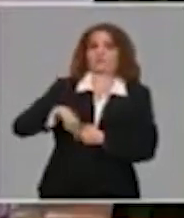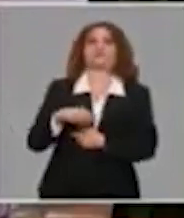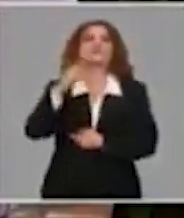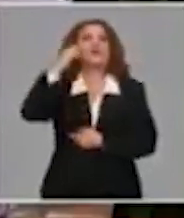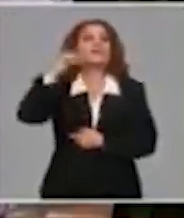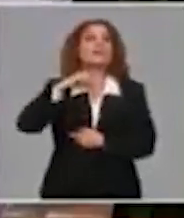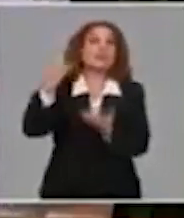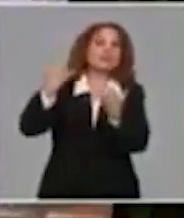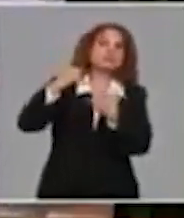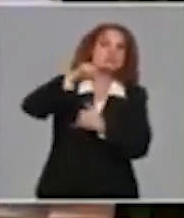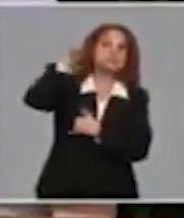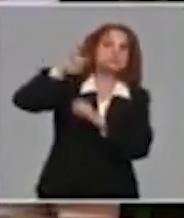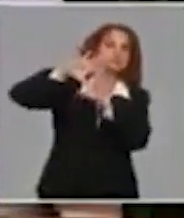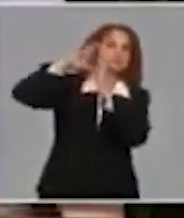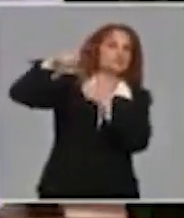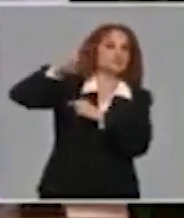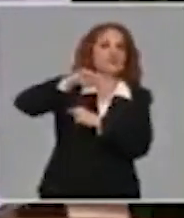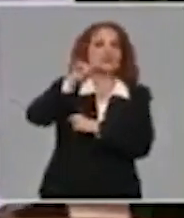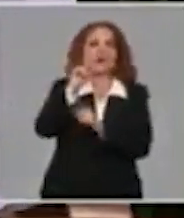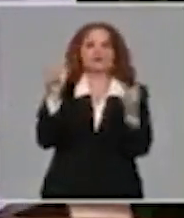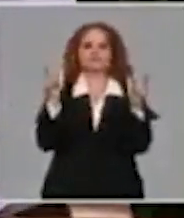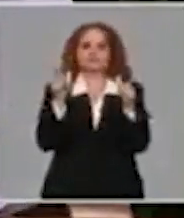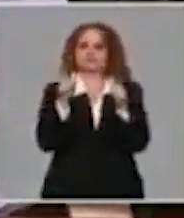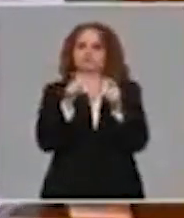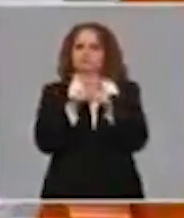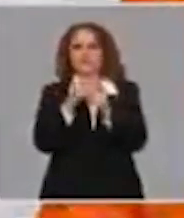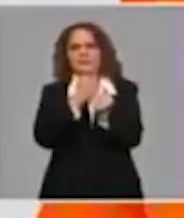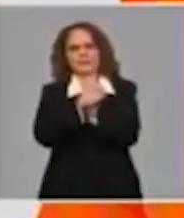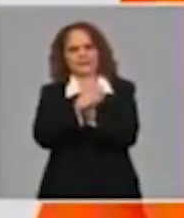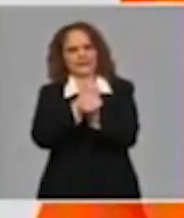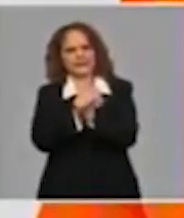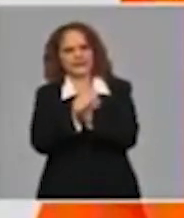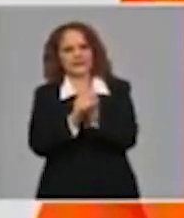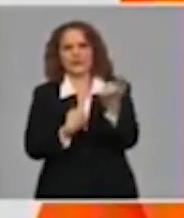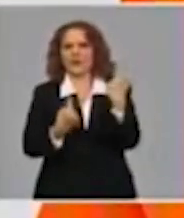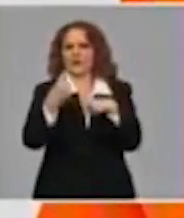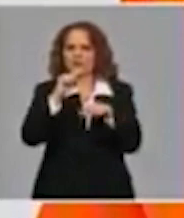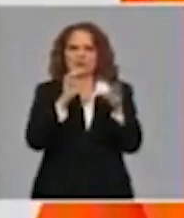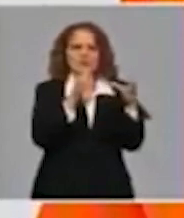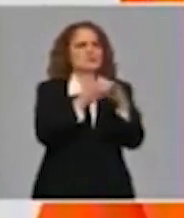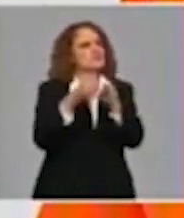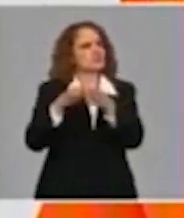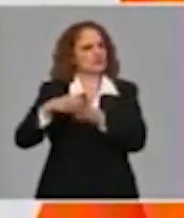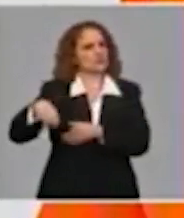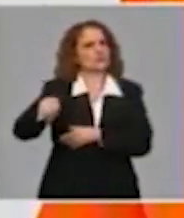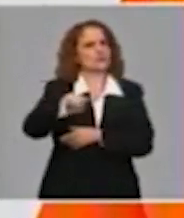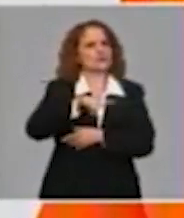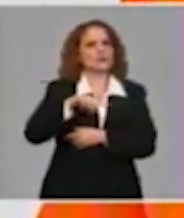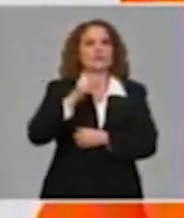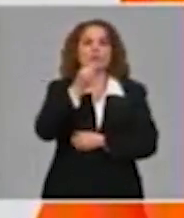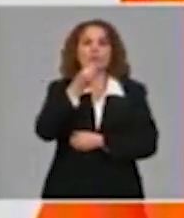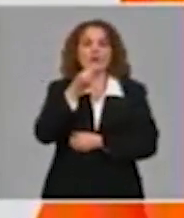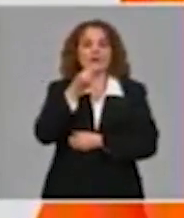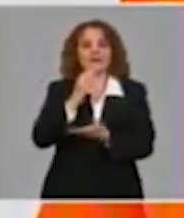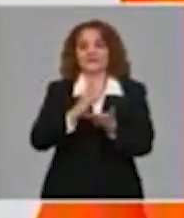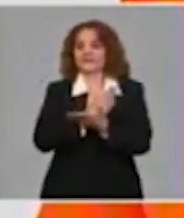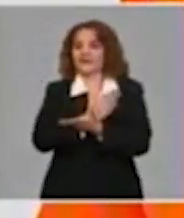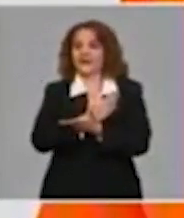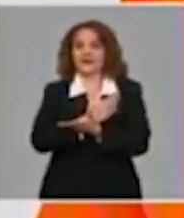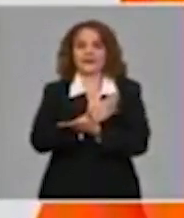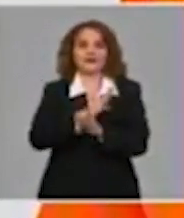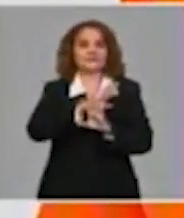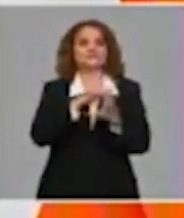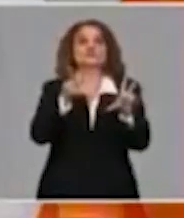enfrentamiento. Y también reducir los riesgos y las vulnerabilidades que puedan presentarse para evitar tener